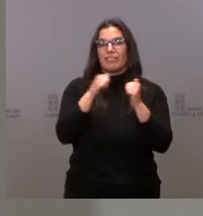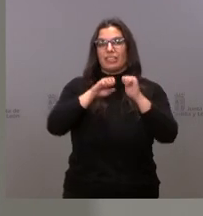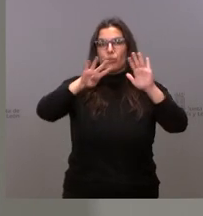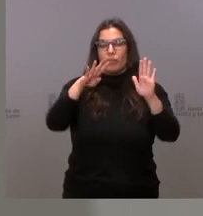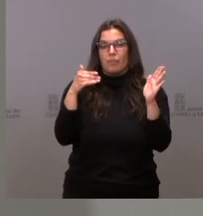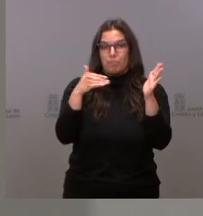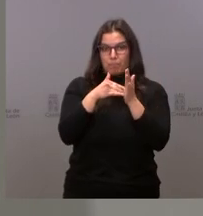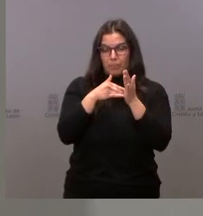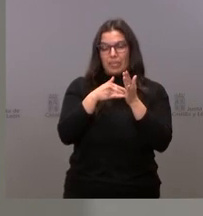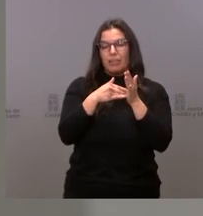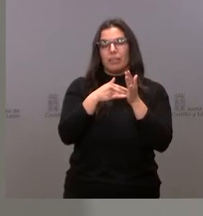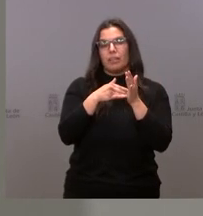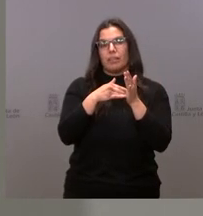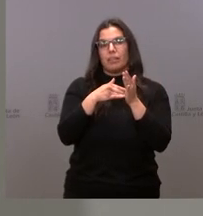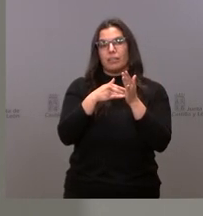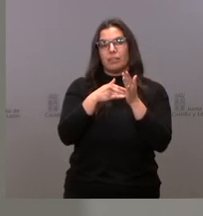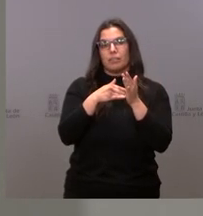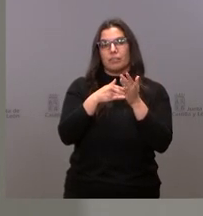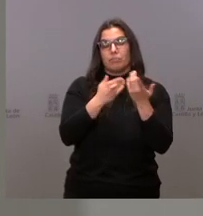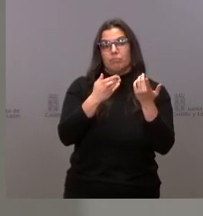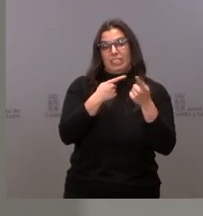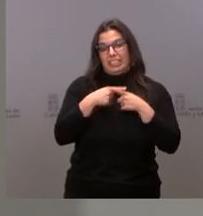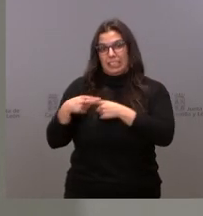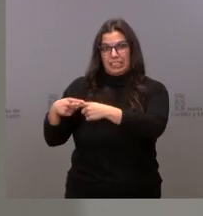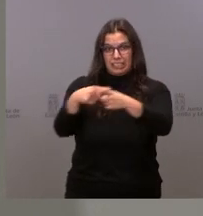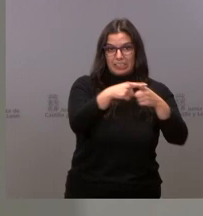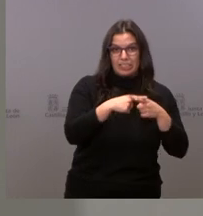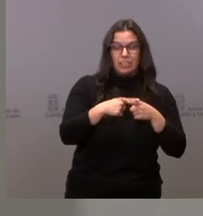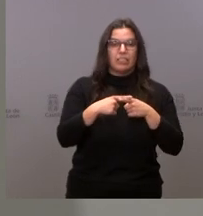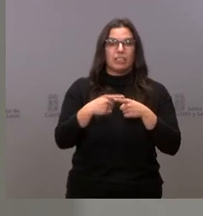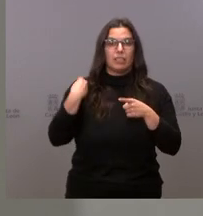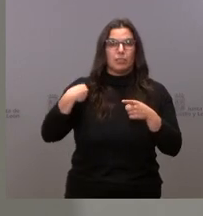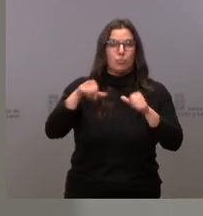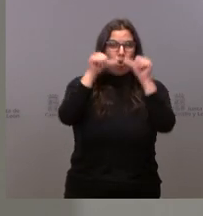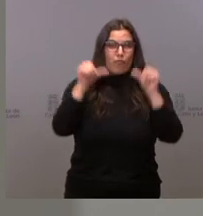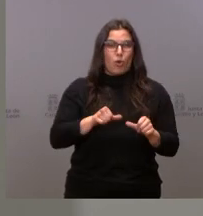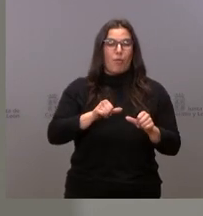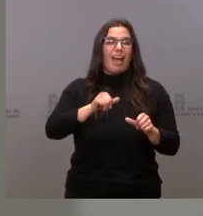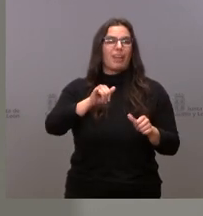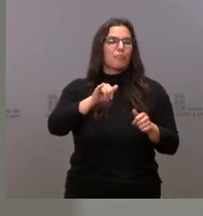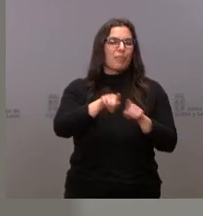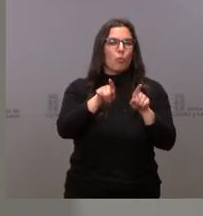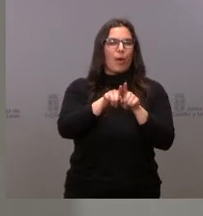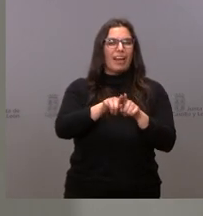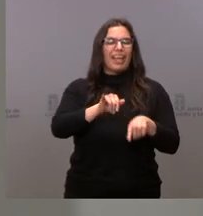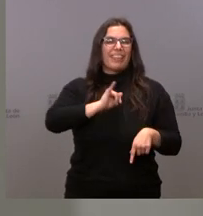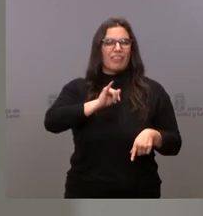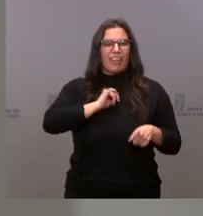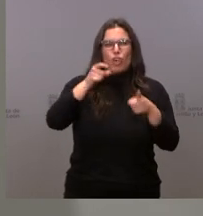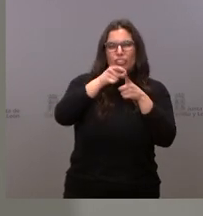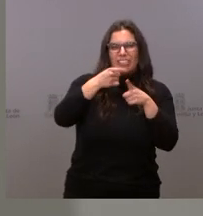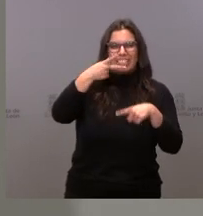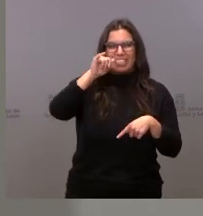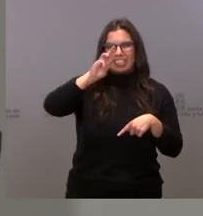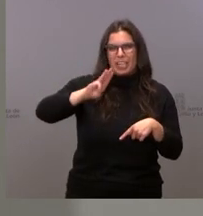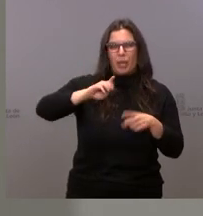unidades que se distribuyen entre crotales, auriculares, visuales, crotales, electrónicos, bolos y microchips inyectables.